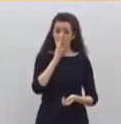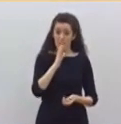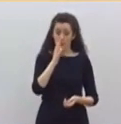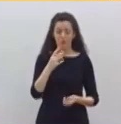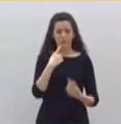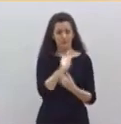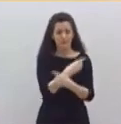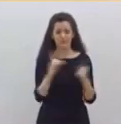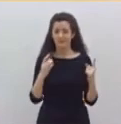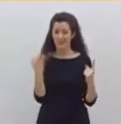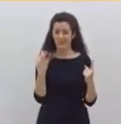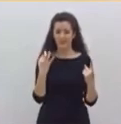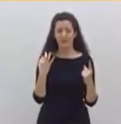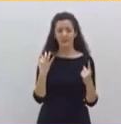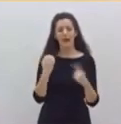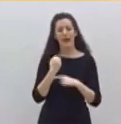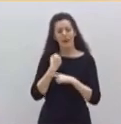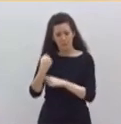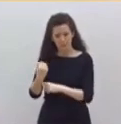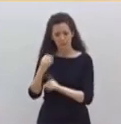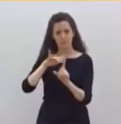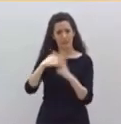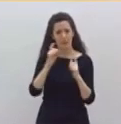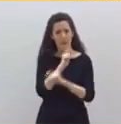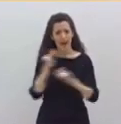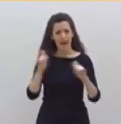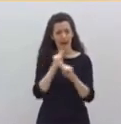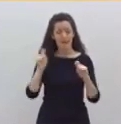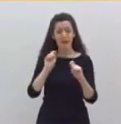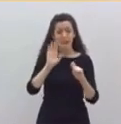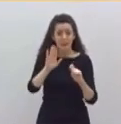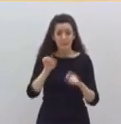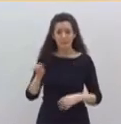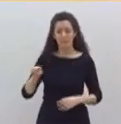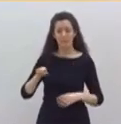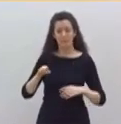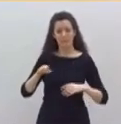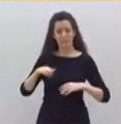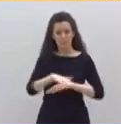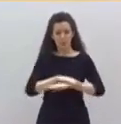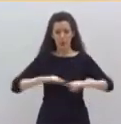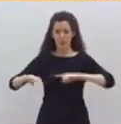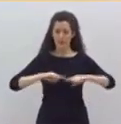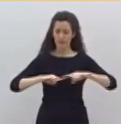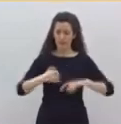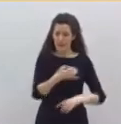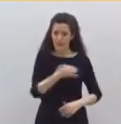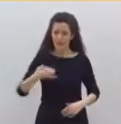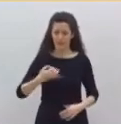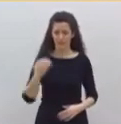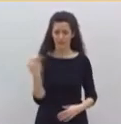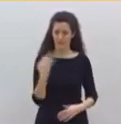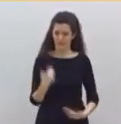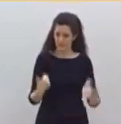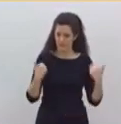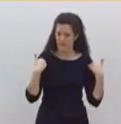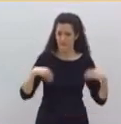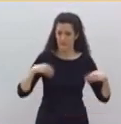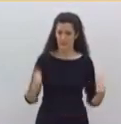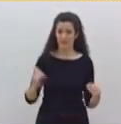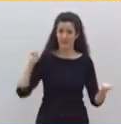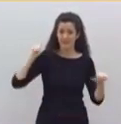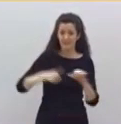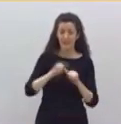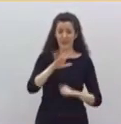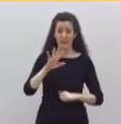gobierne con firmeza y determinación, para que usted acote esta pandemia de una vez después de 45 días de ineficacia. Y